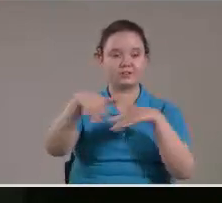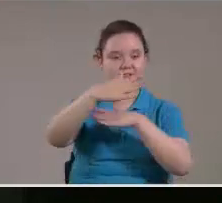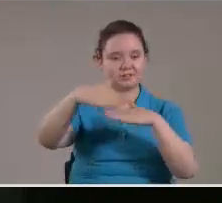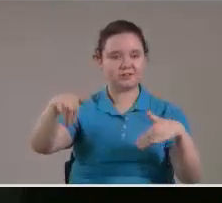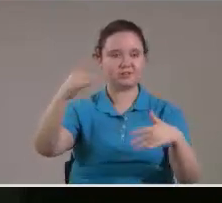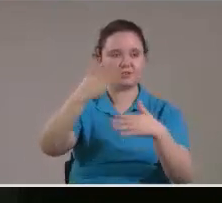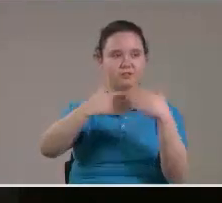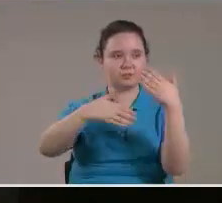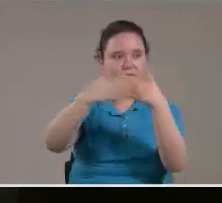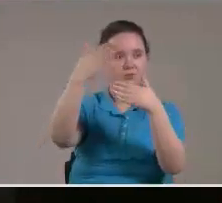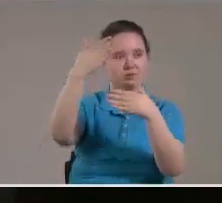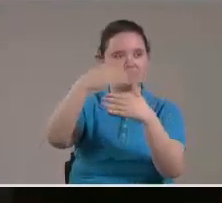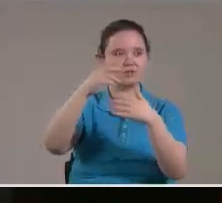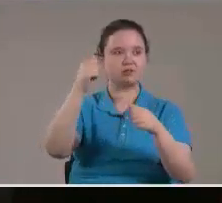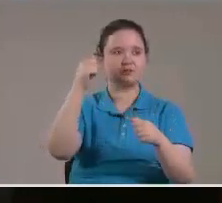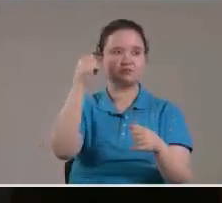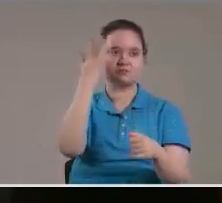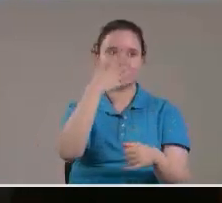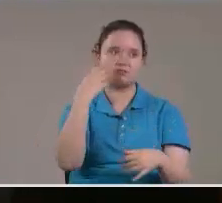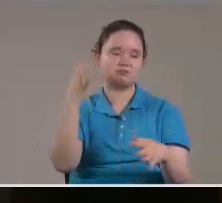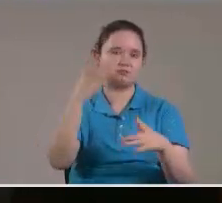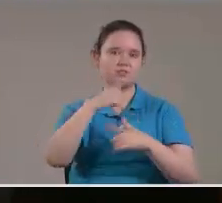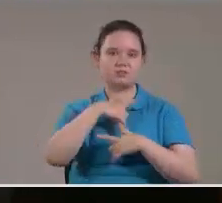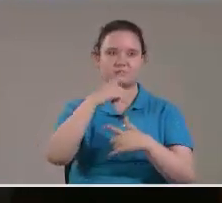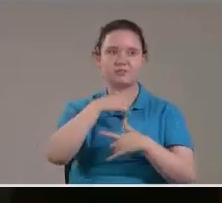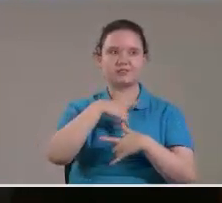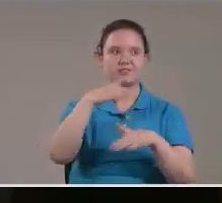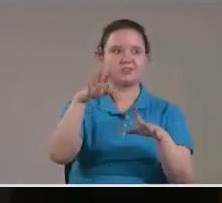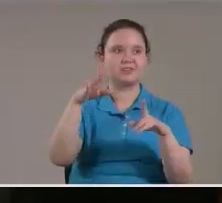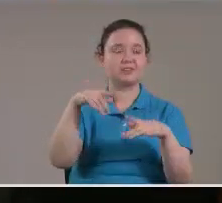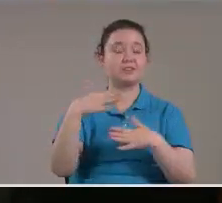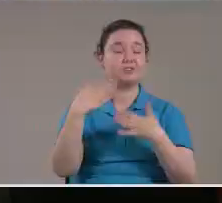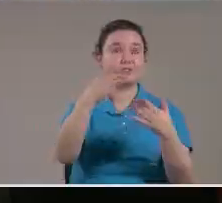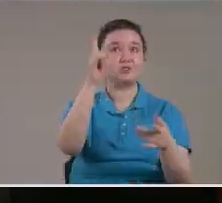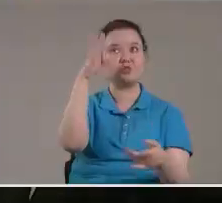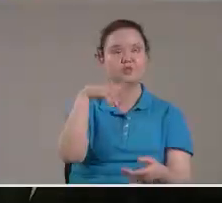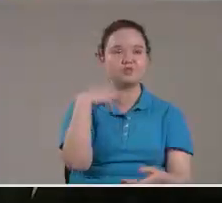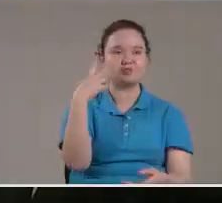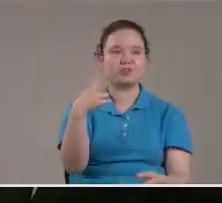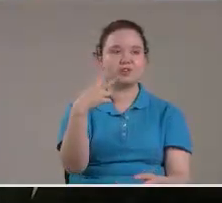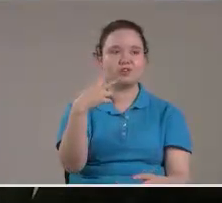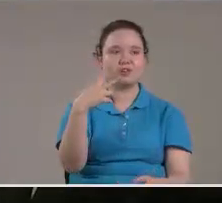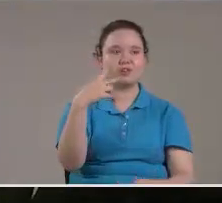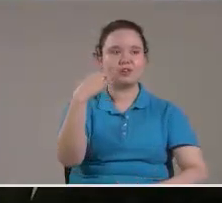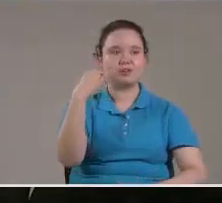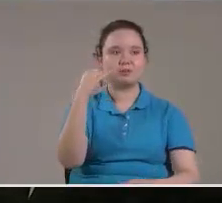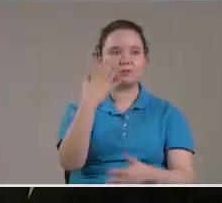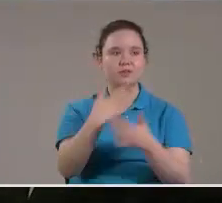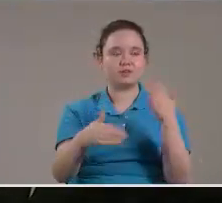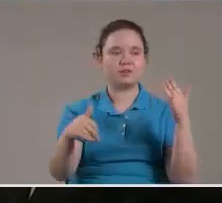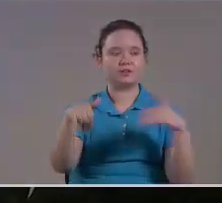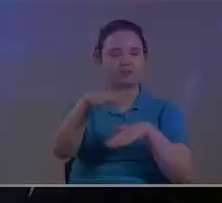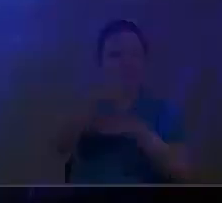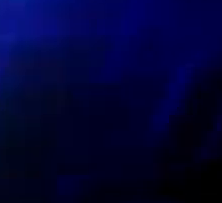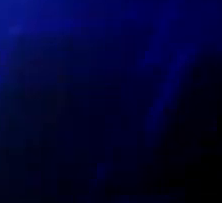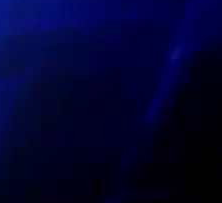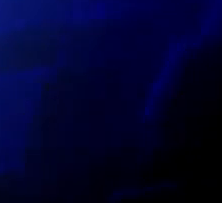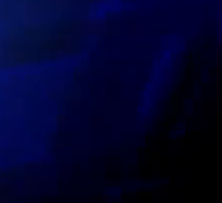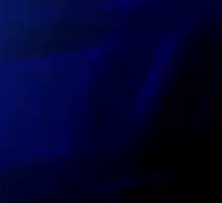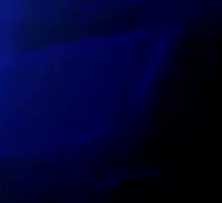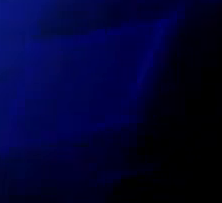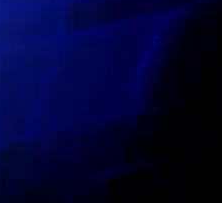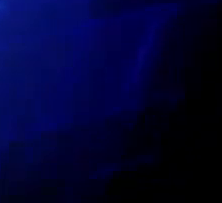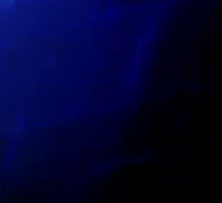calles Irán sobre muros Grandiosas Tropas Llevando Su voz Irán por las calles